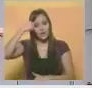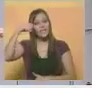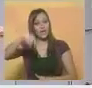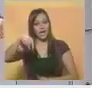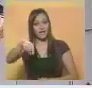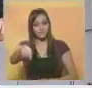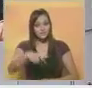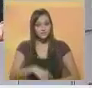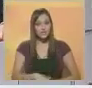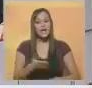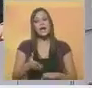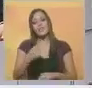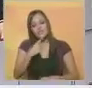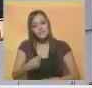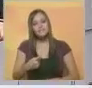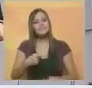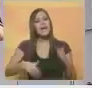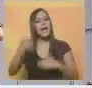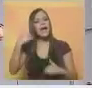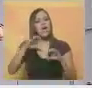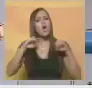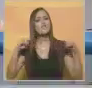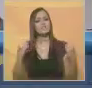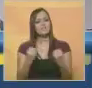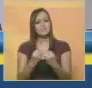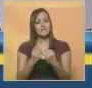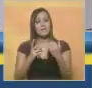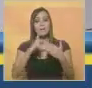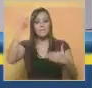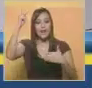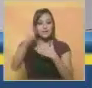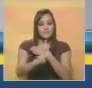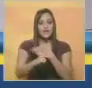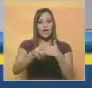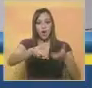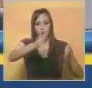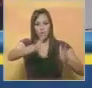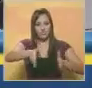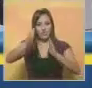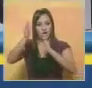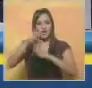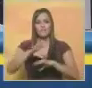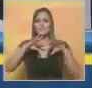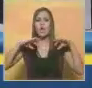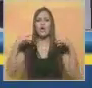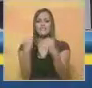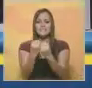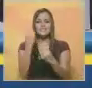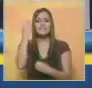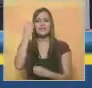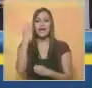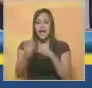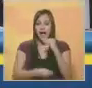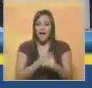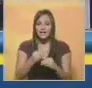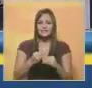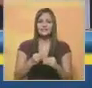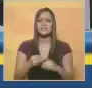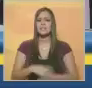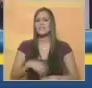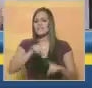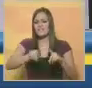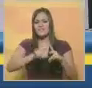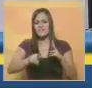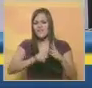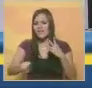Cuando hablamos de aquella oficina de planeamiento urbano. Aquella oficina que concibió la araña, el pulpo,